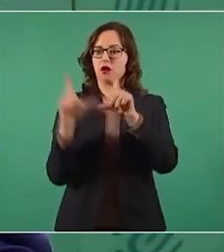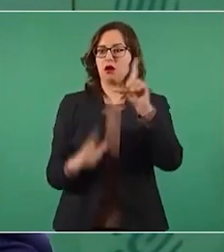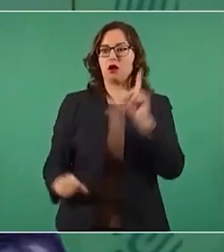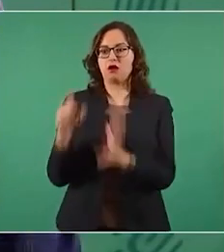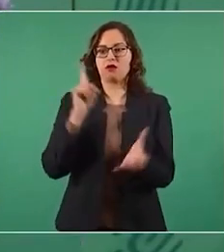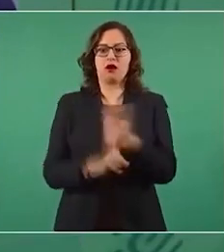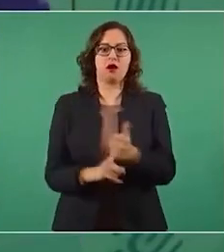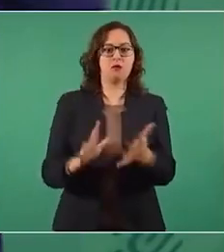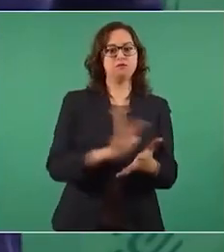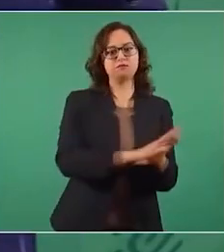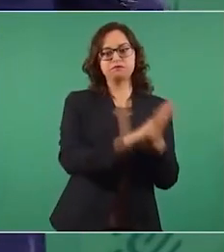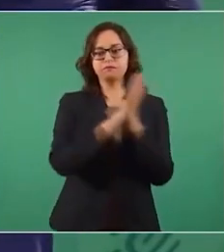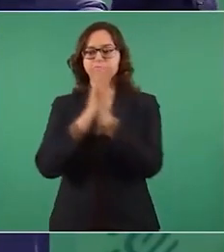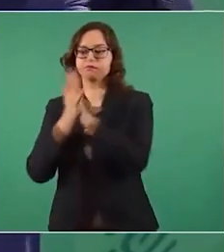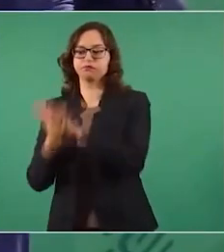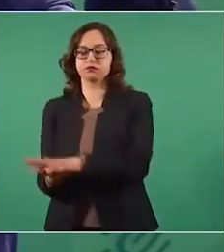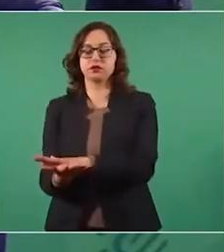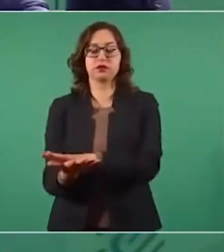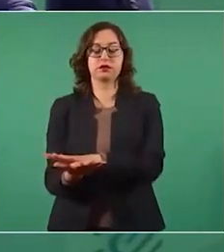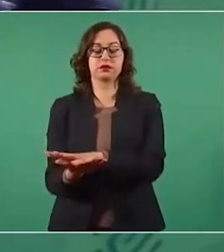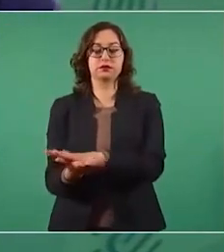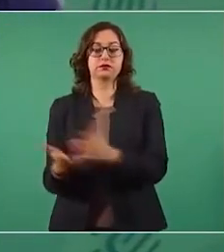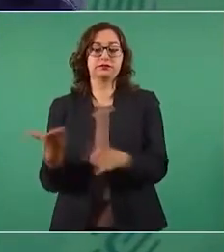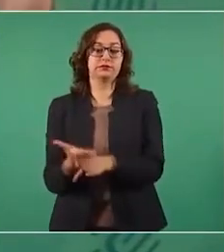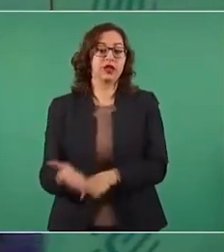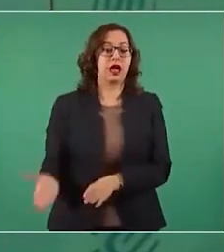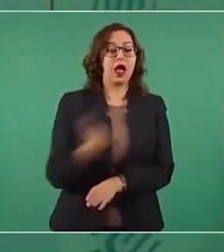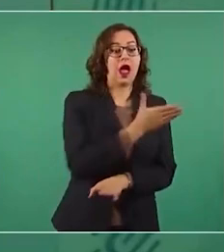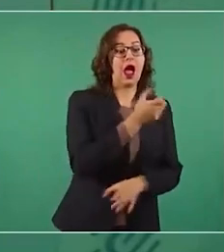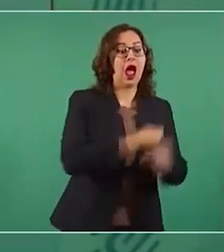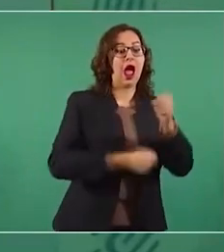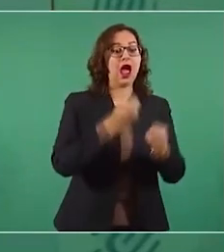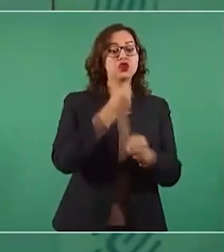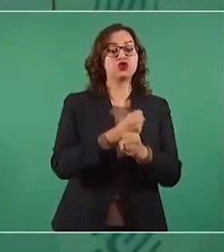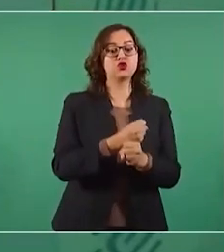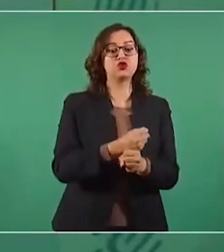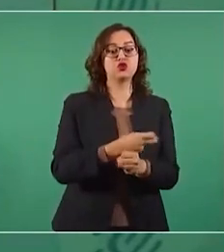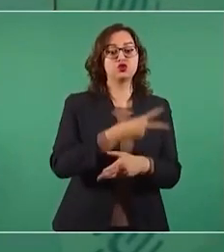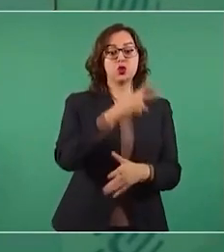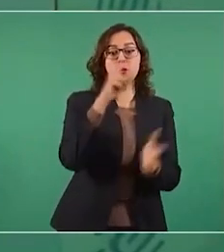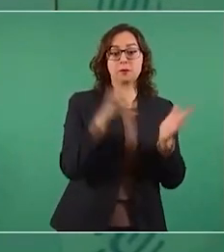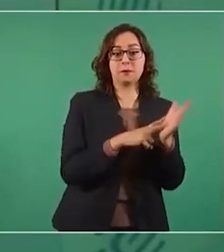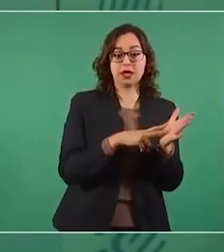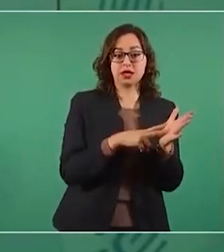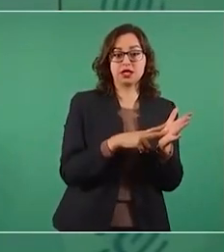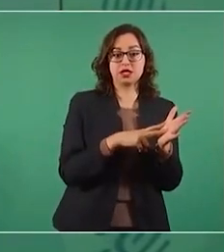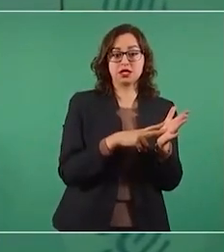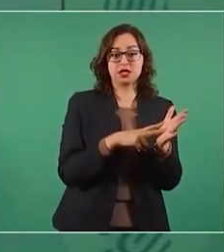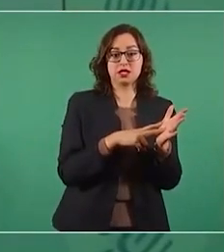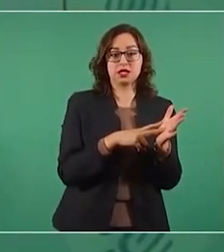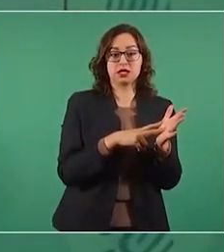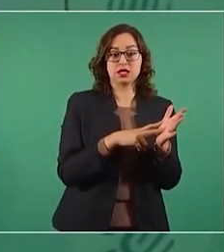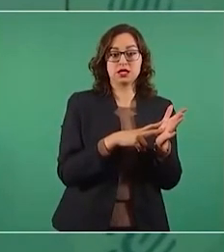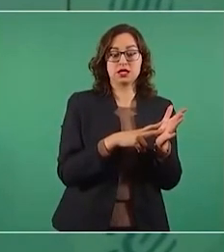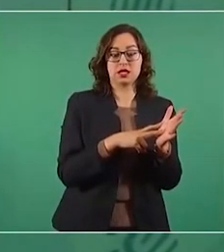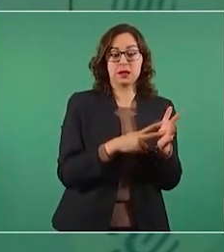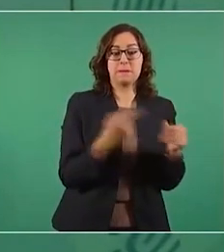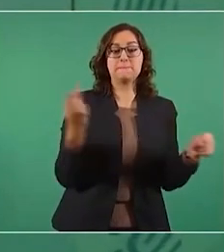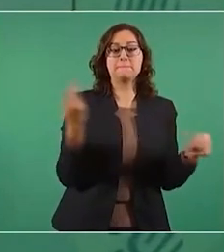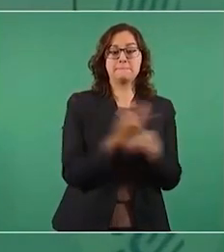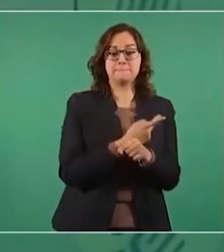Porque lo del 2000 fue también un ajuste